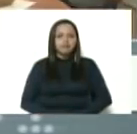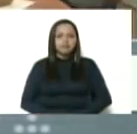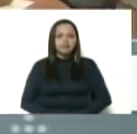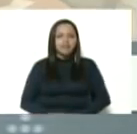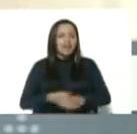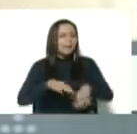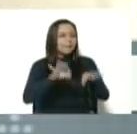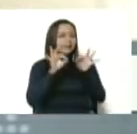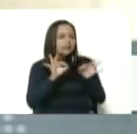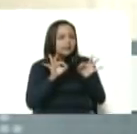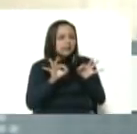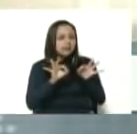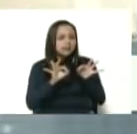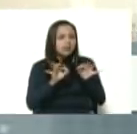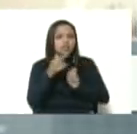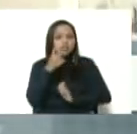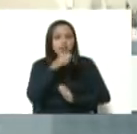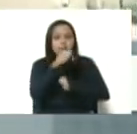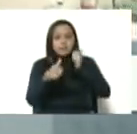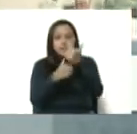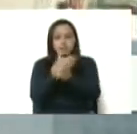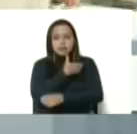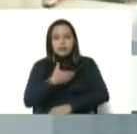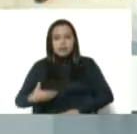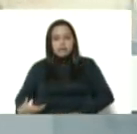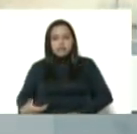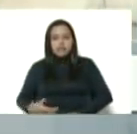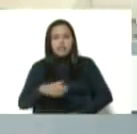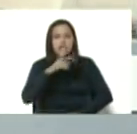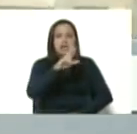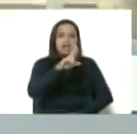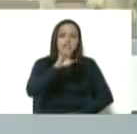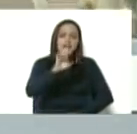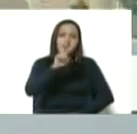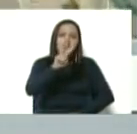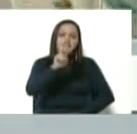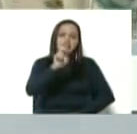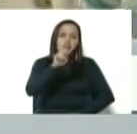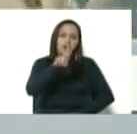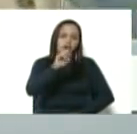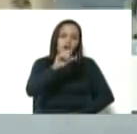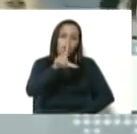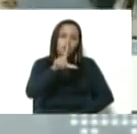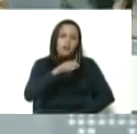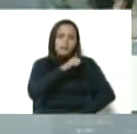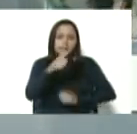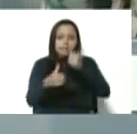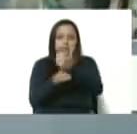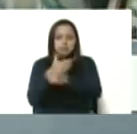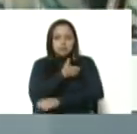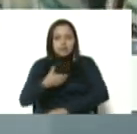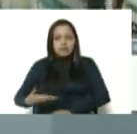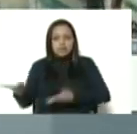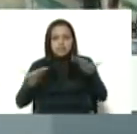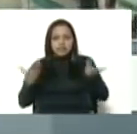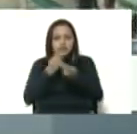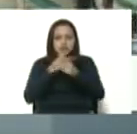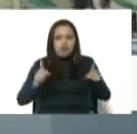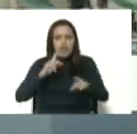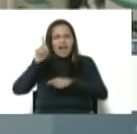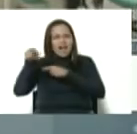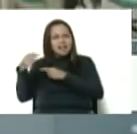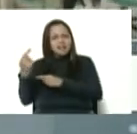Especialmente le he pedido al vicepresidente Néstor Reverol, vicepresidente de servicios públicos, ayer hizo una reunión